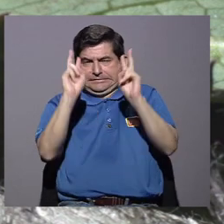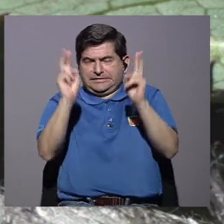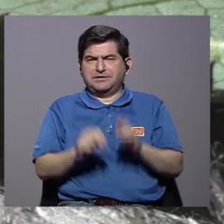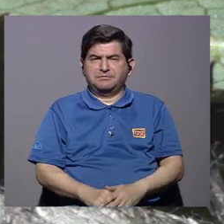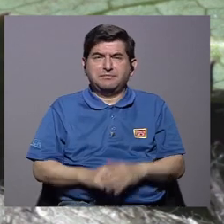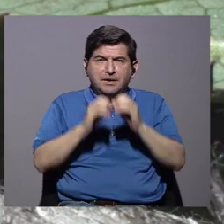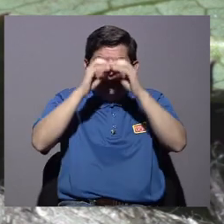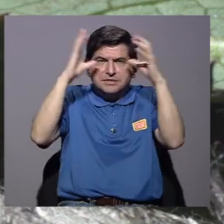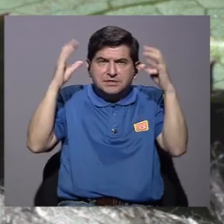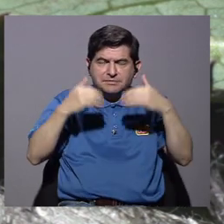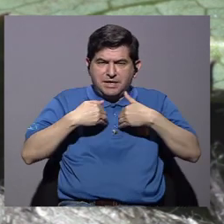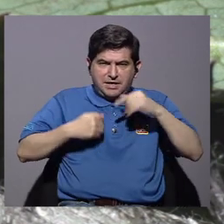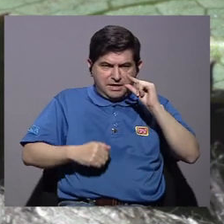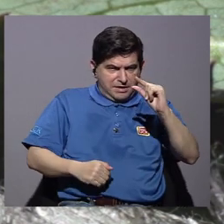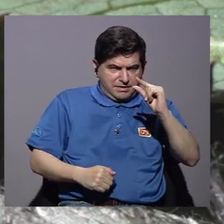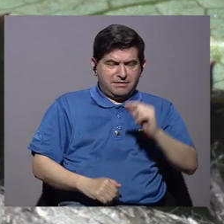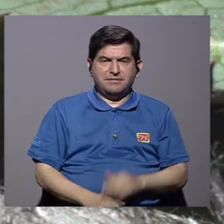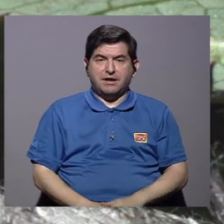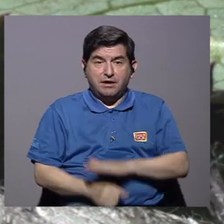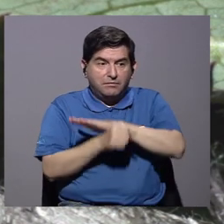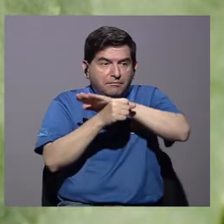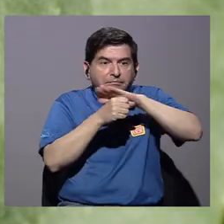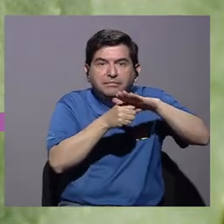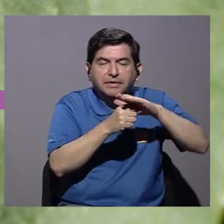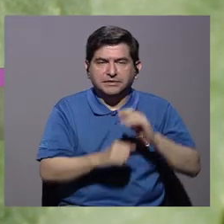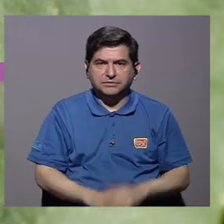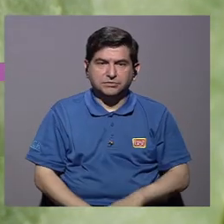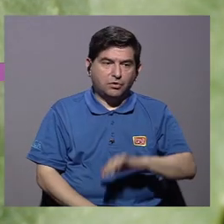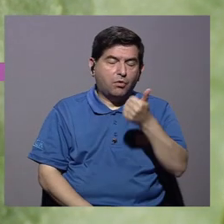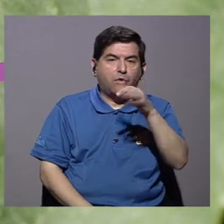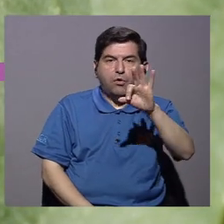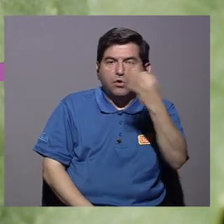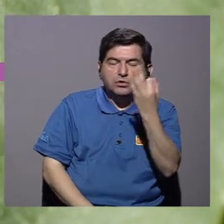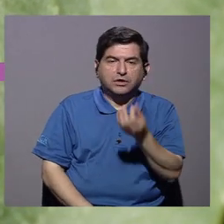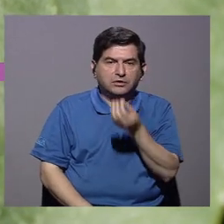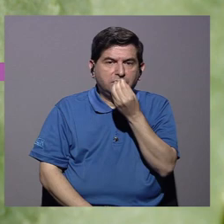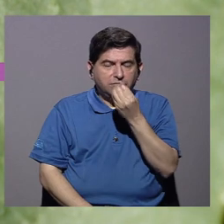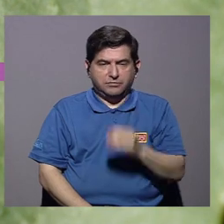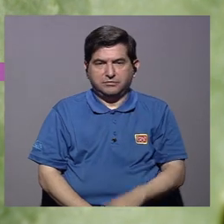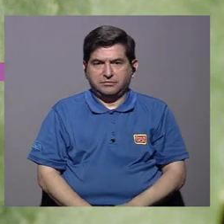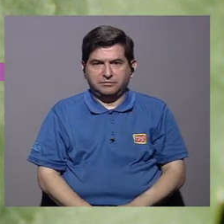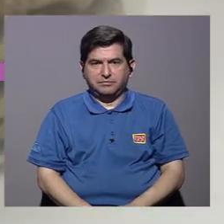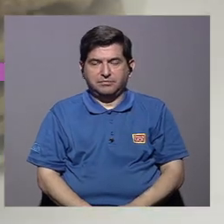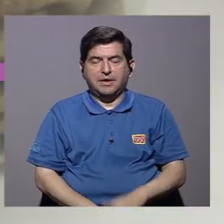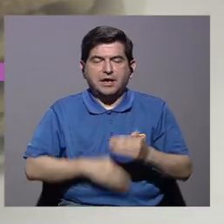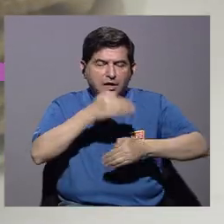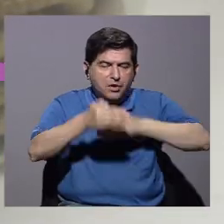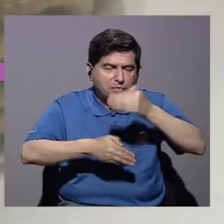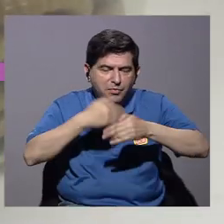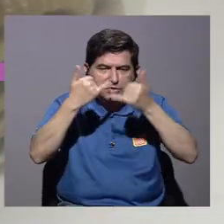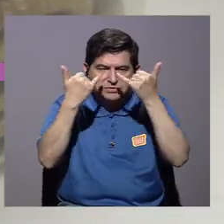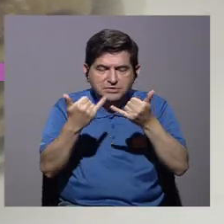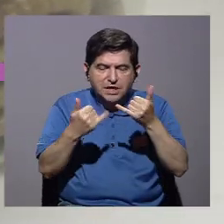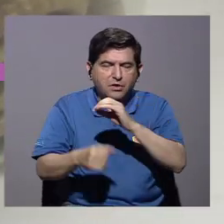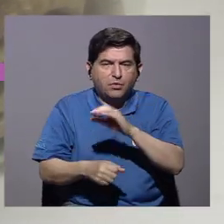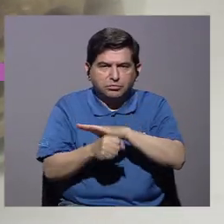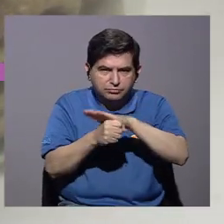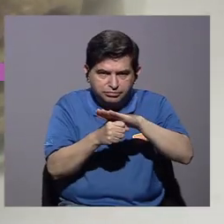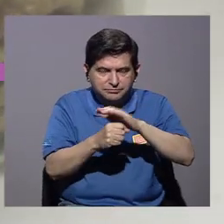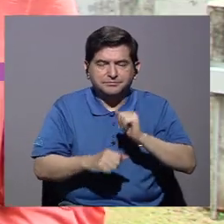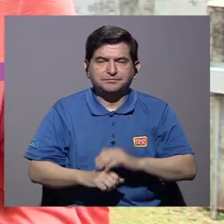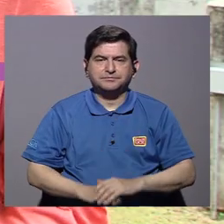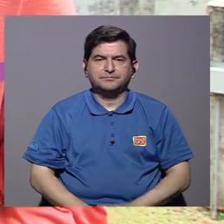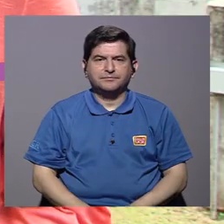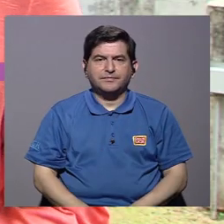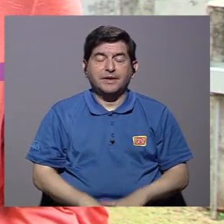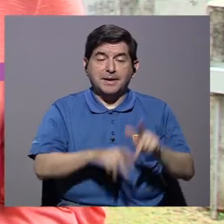poquito de recelo al tema porque se imaginan a los insectos, ¿verdad? Los insectos enteros. Hay otras formas de consumo que son las procesados